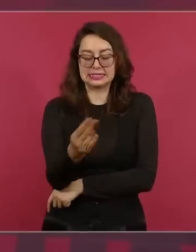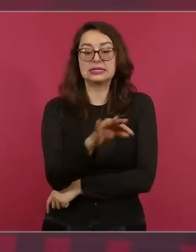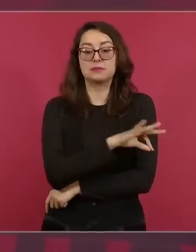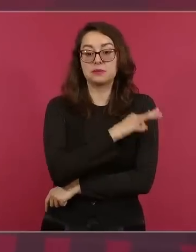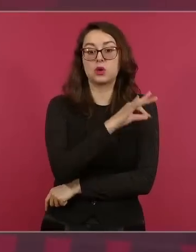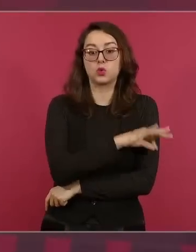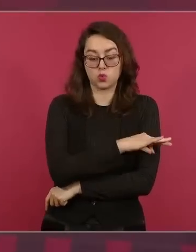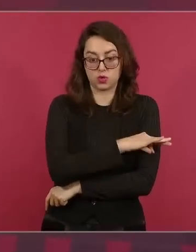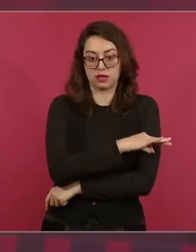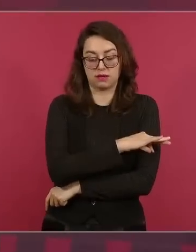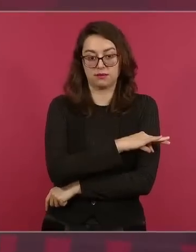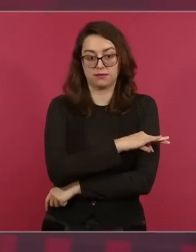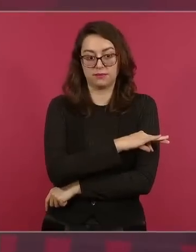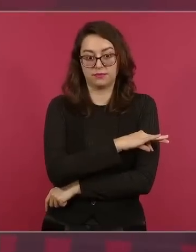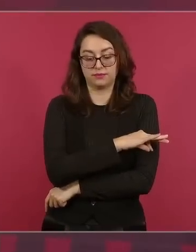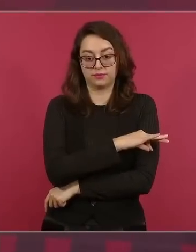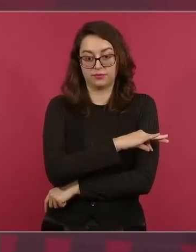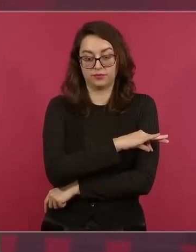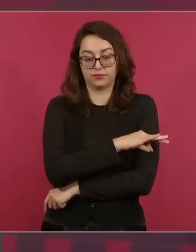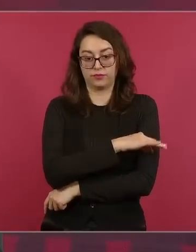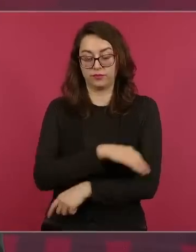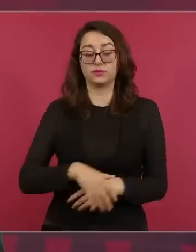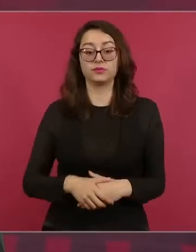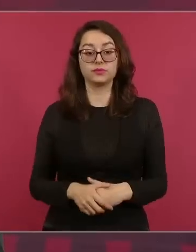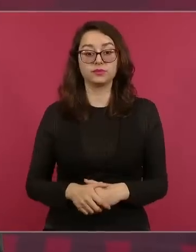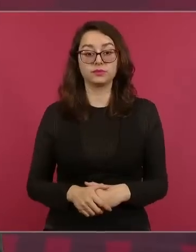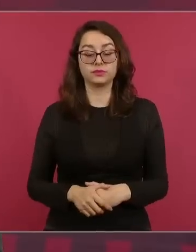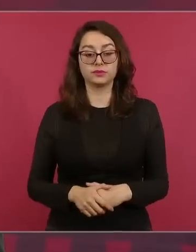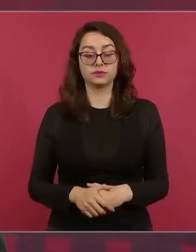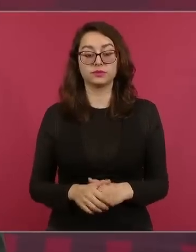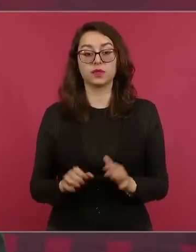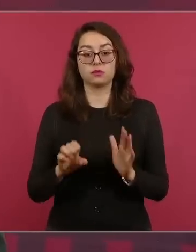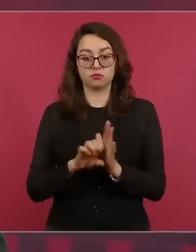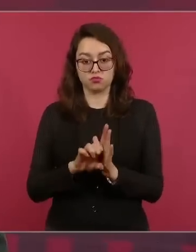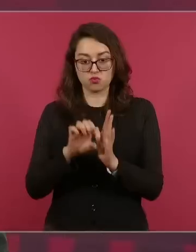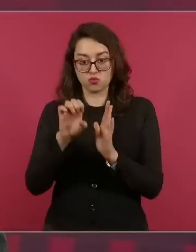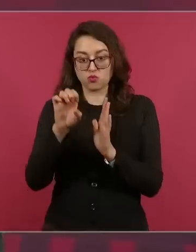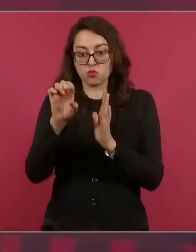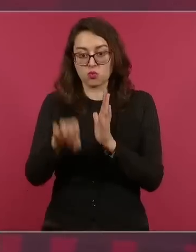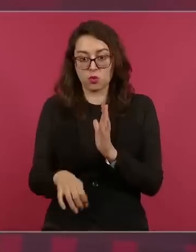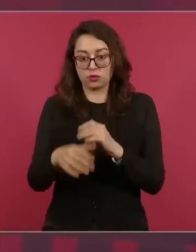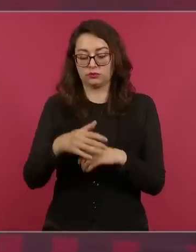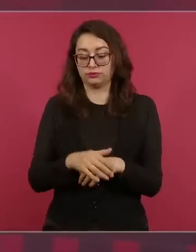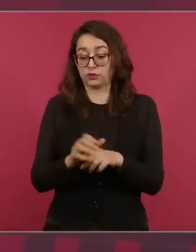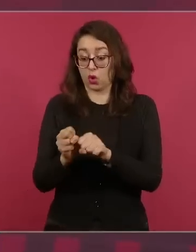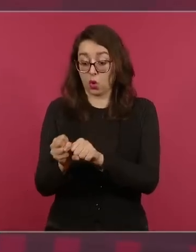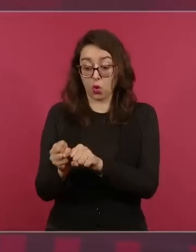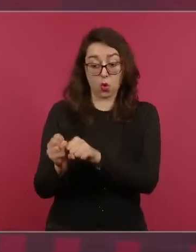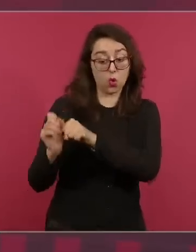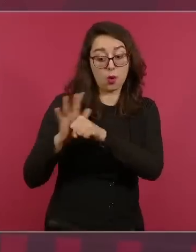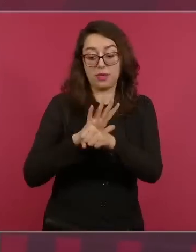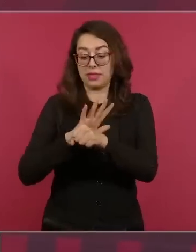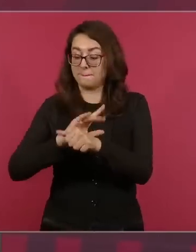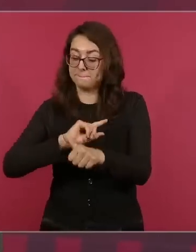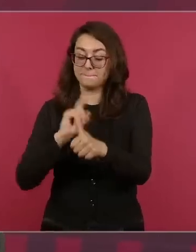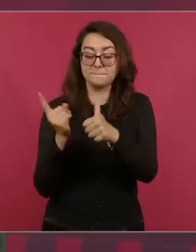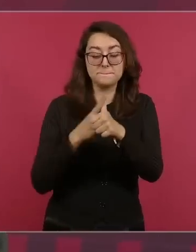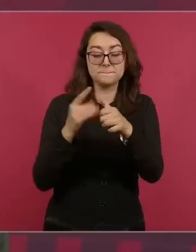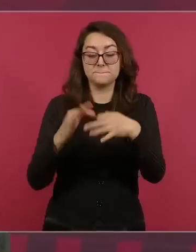en el caso de COVID lo mejor es de 60 años hacia adelante